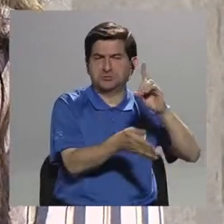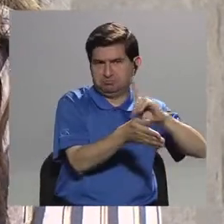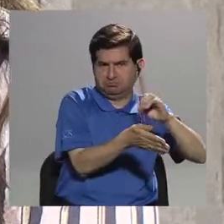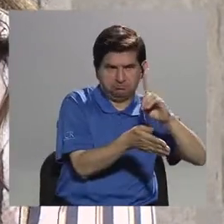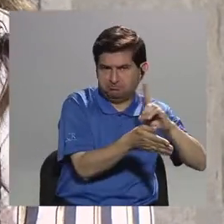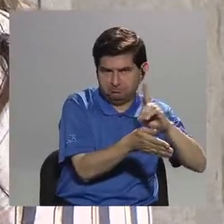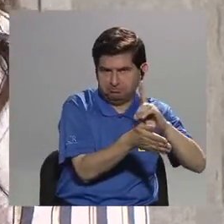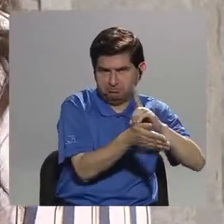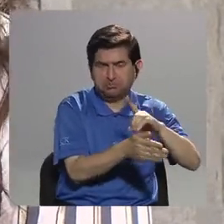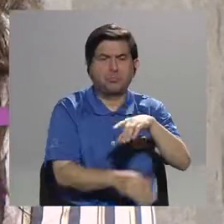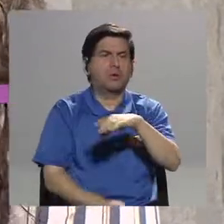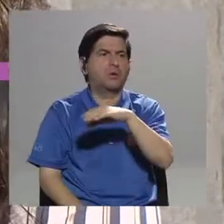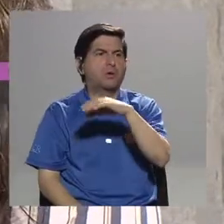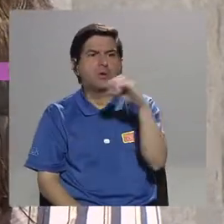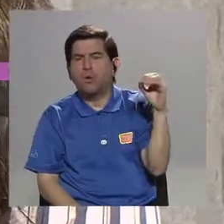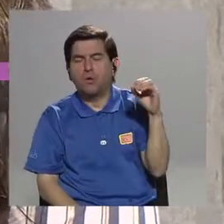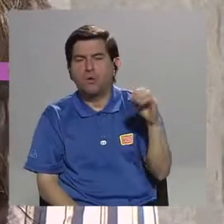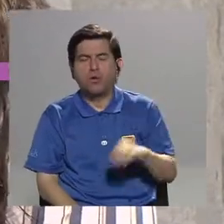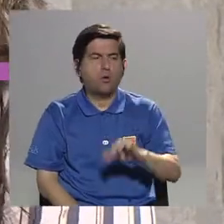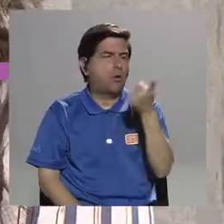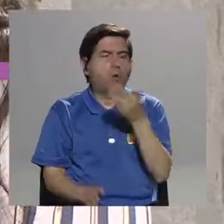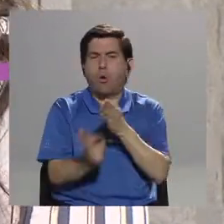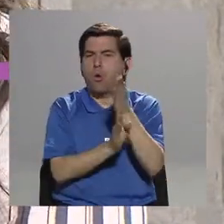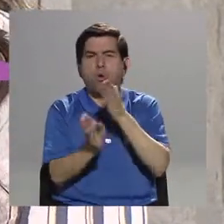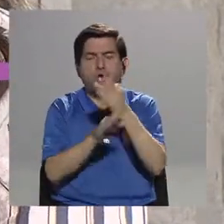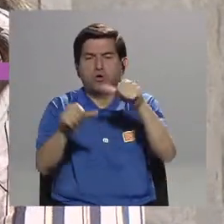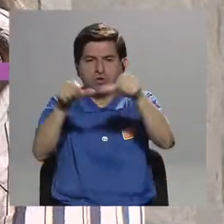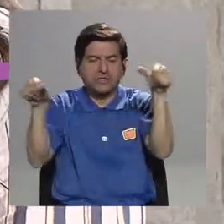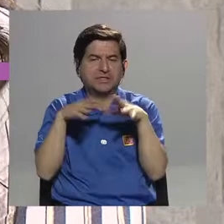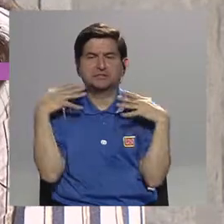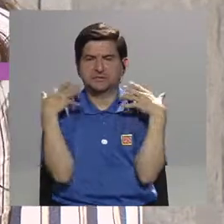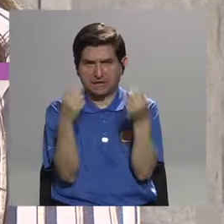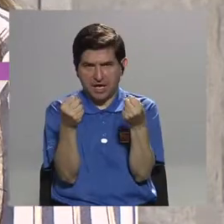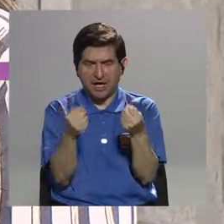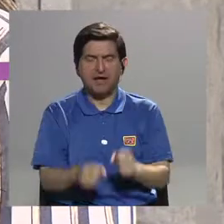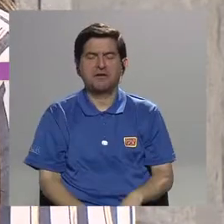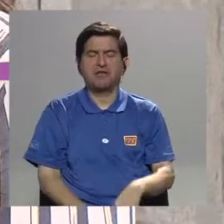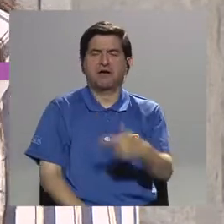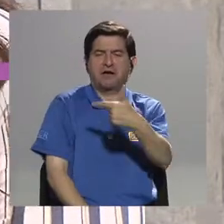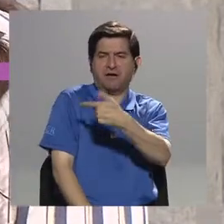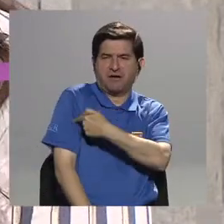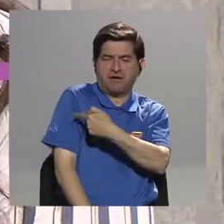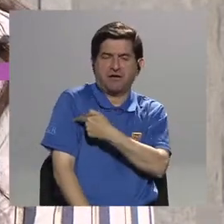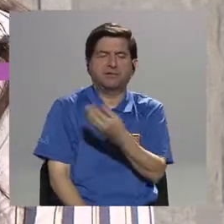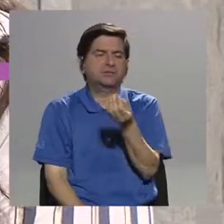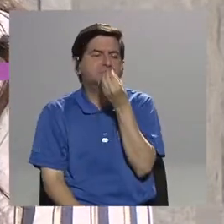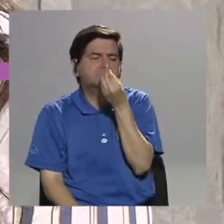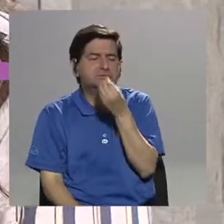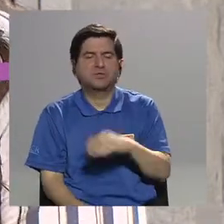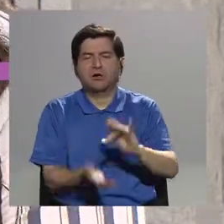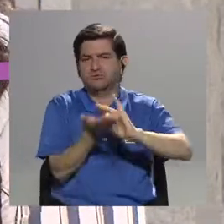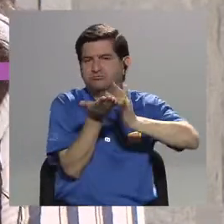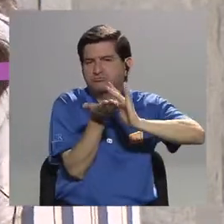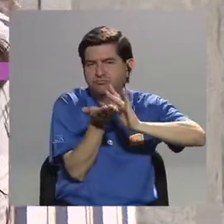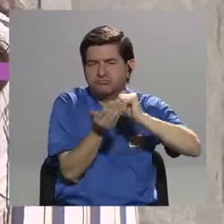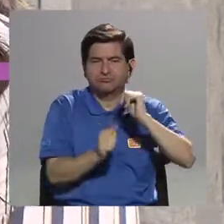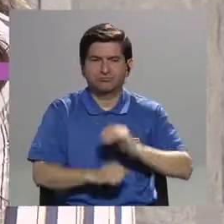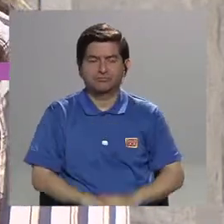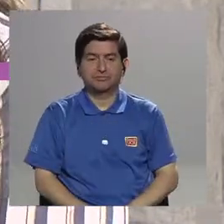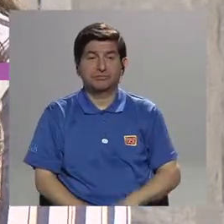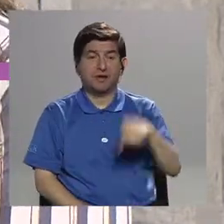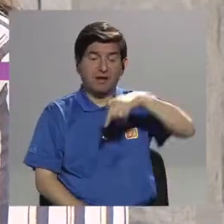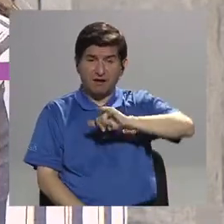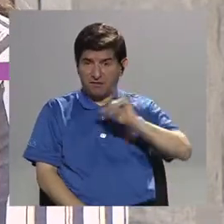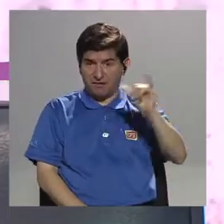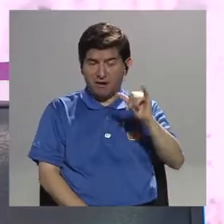Nuestros estudiantes tanto de medicina como estudiantes de otras carreras del área de la salud, como enfermería,